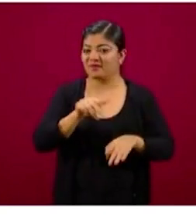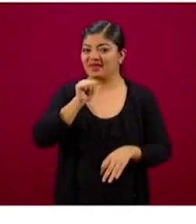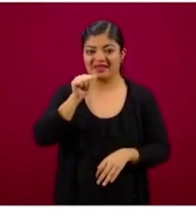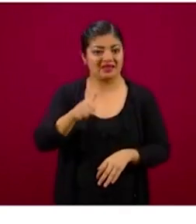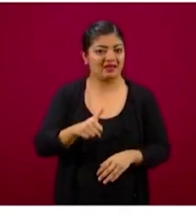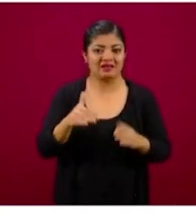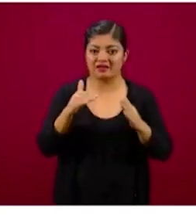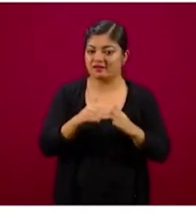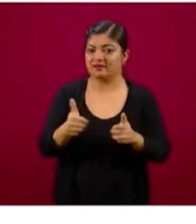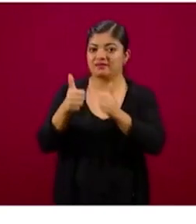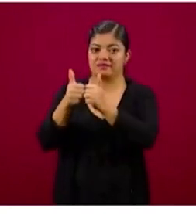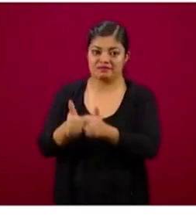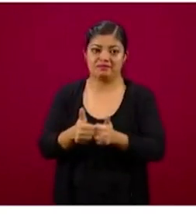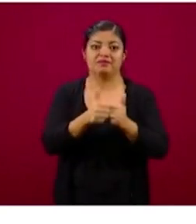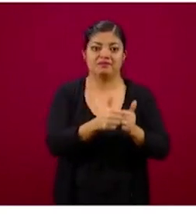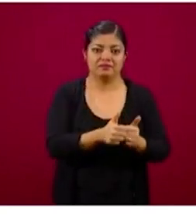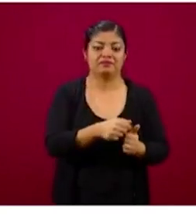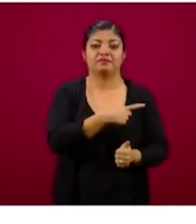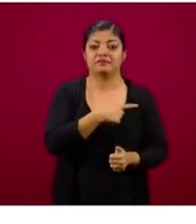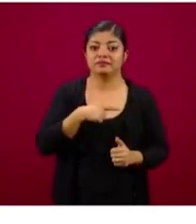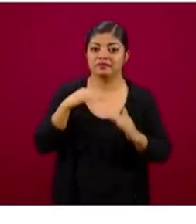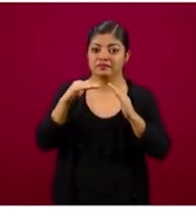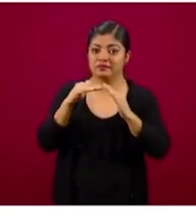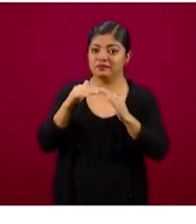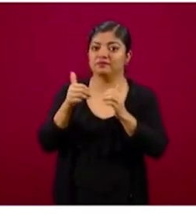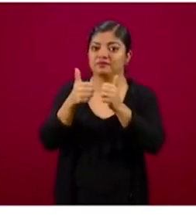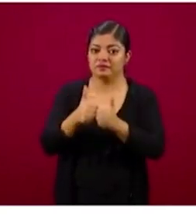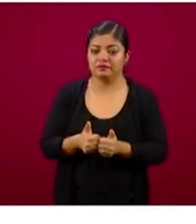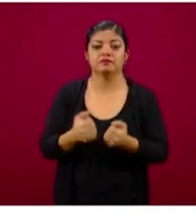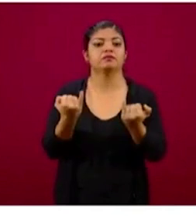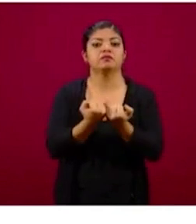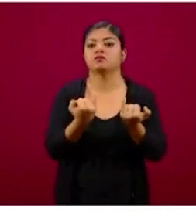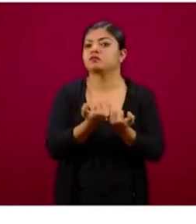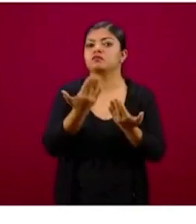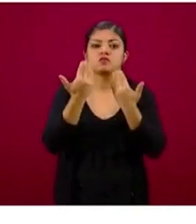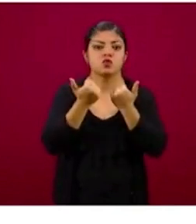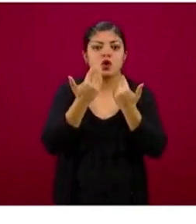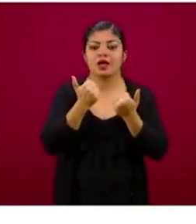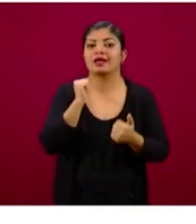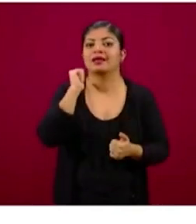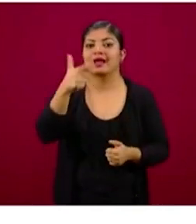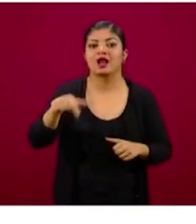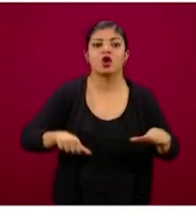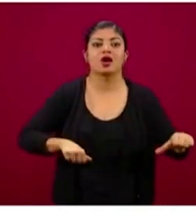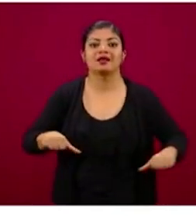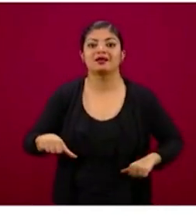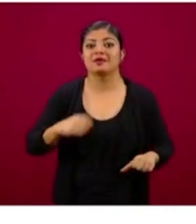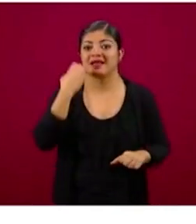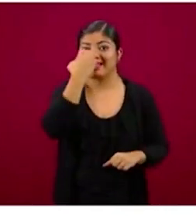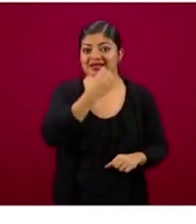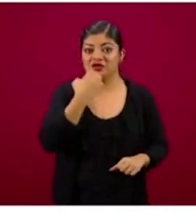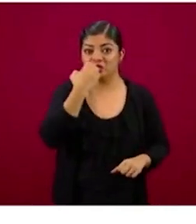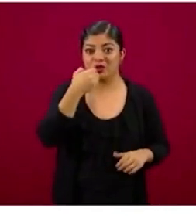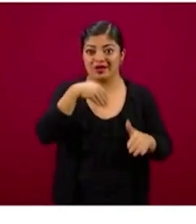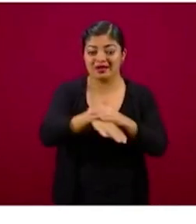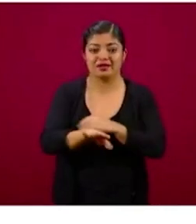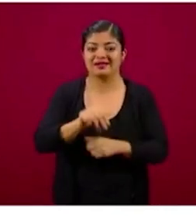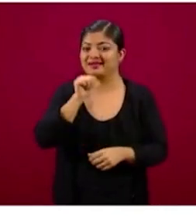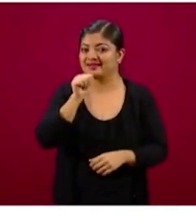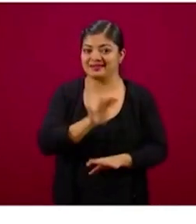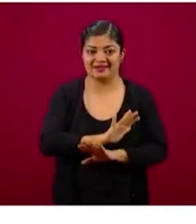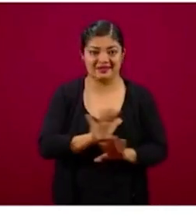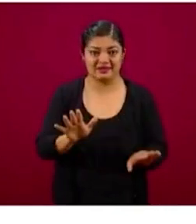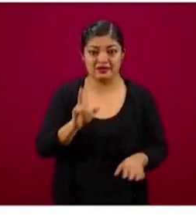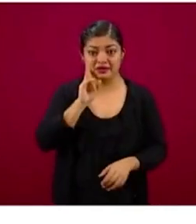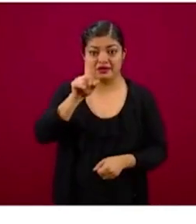ningún lugar que no sea su hogar y no hay ningún tipo de actividad escolar. En ese